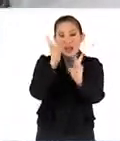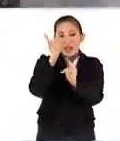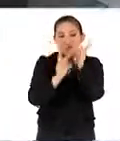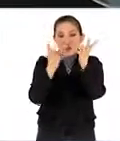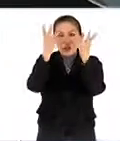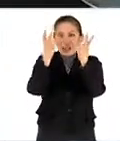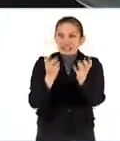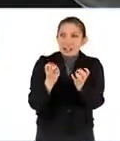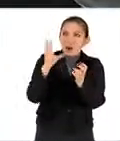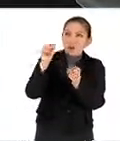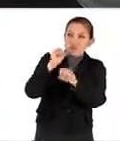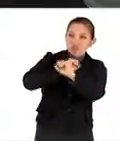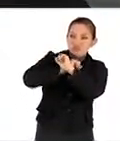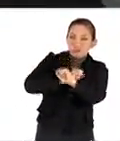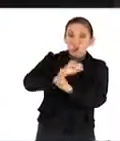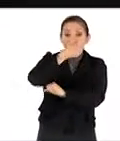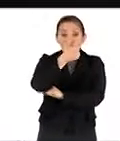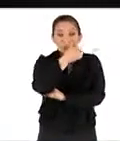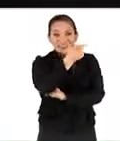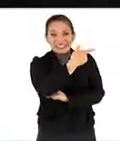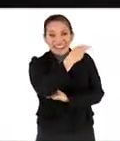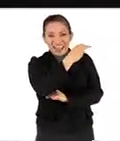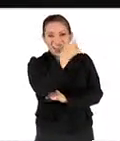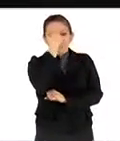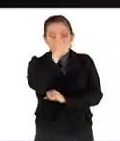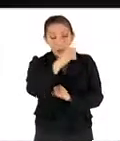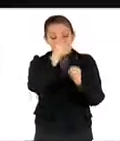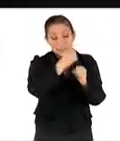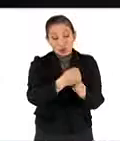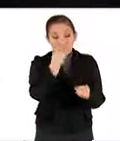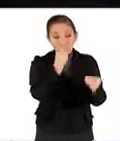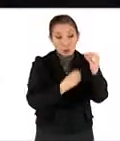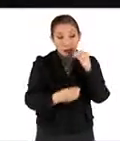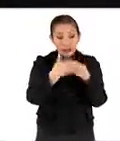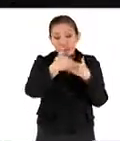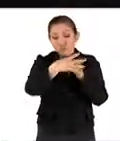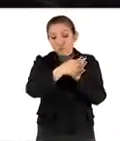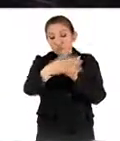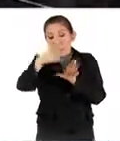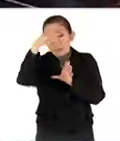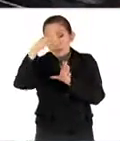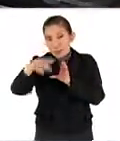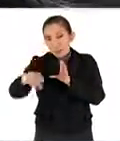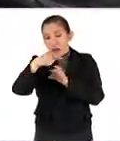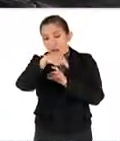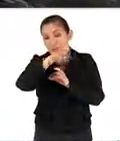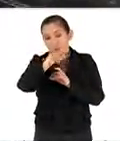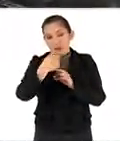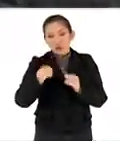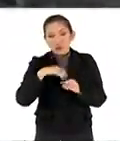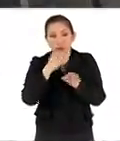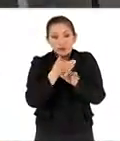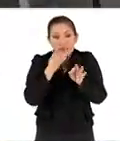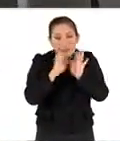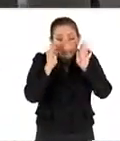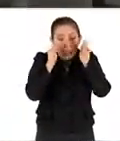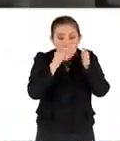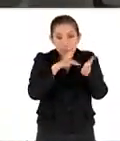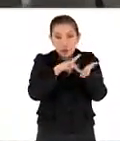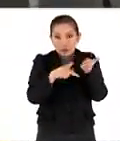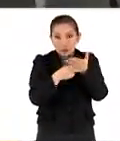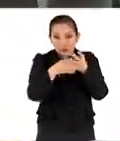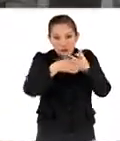sequía y otros genes que son muy relevantes para la seguridad alimentaria del país. sería uno de nuestros grandes